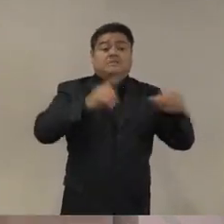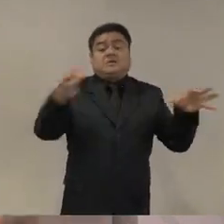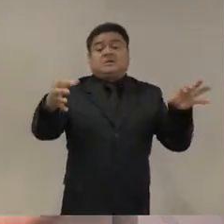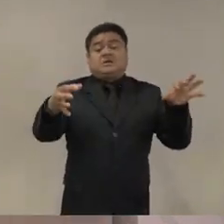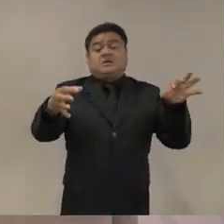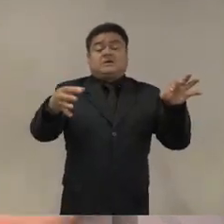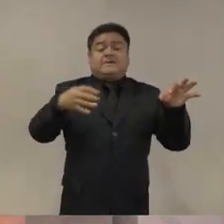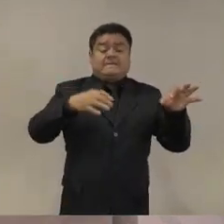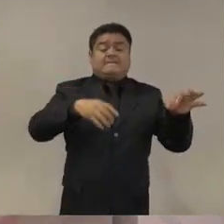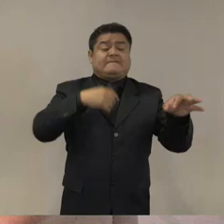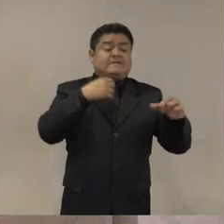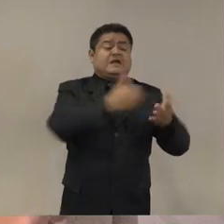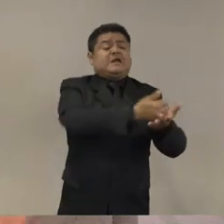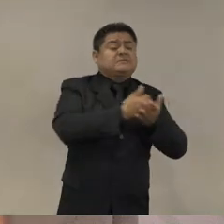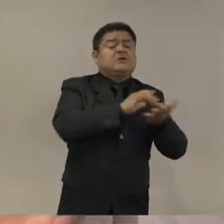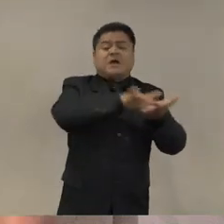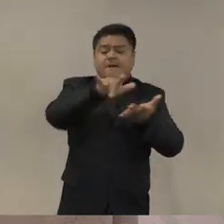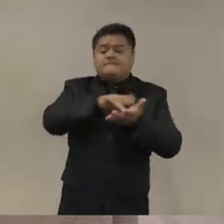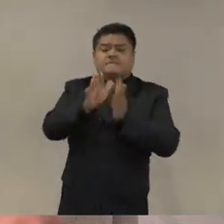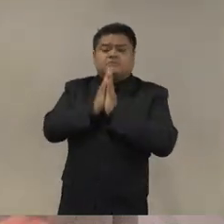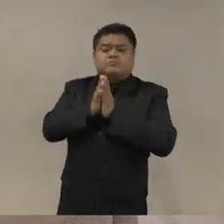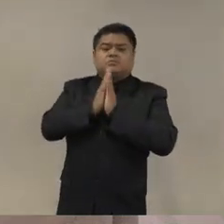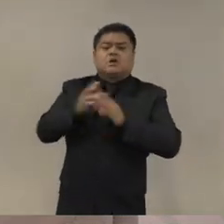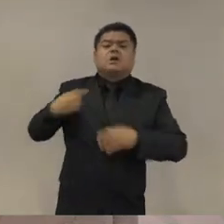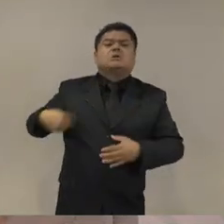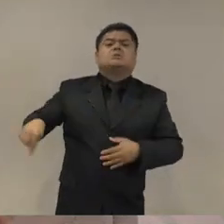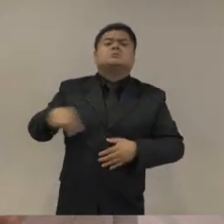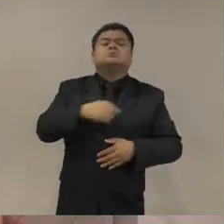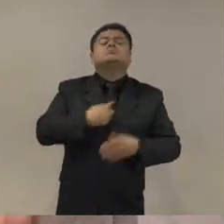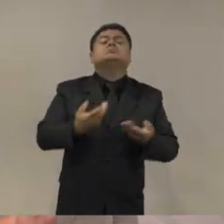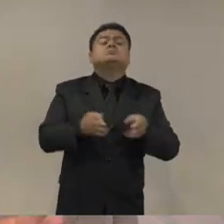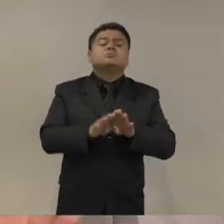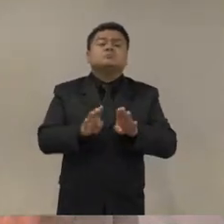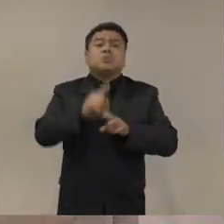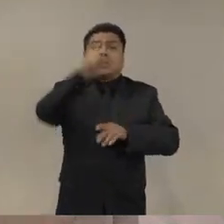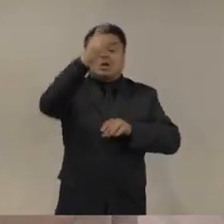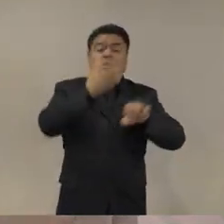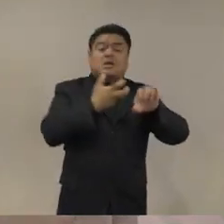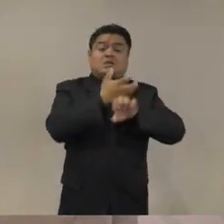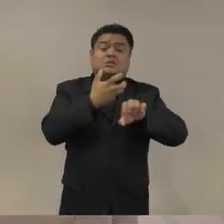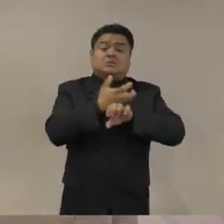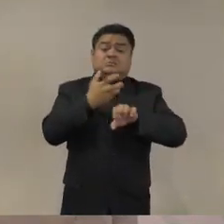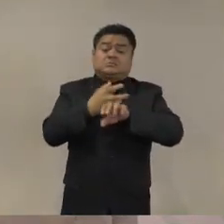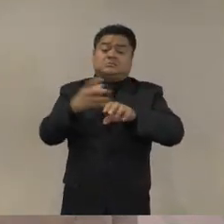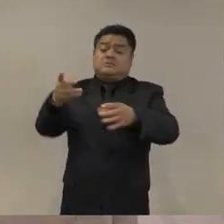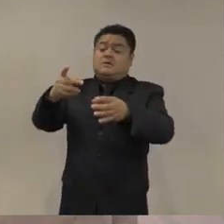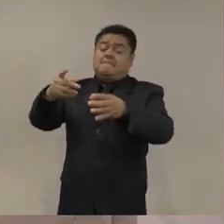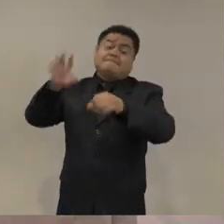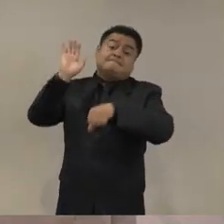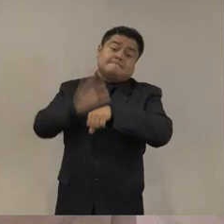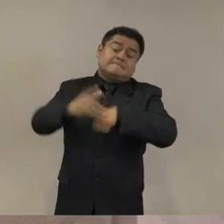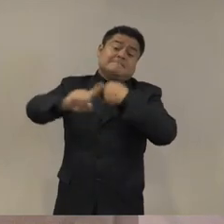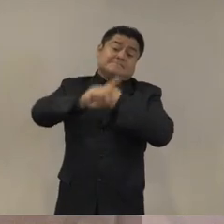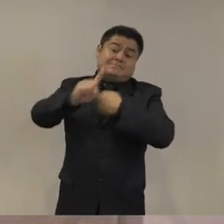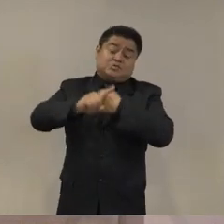entonces pues estamos ahora sí que en el peor de los escenarios en donde no hicimos la tarea que nos